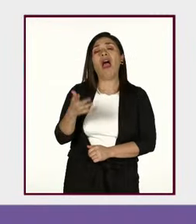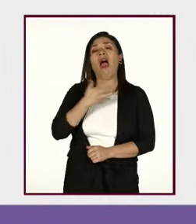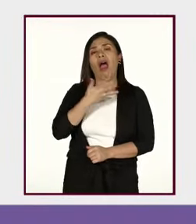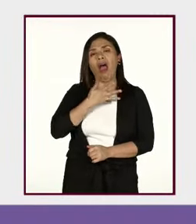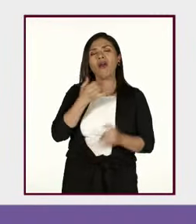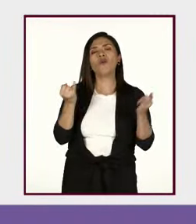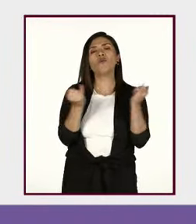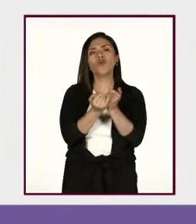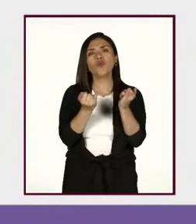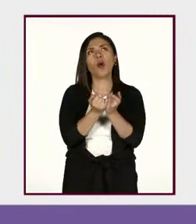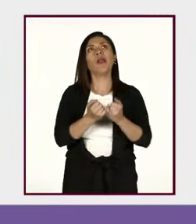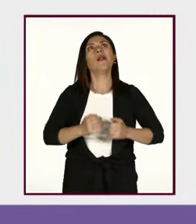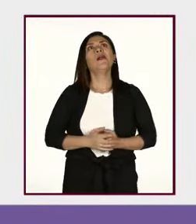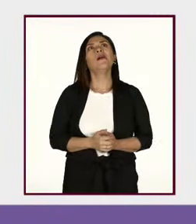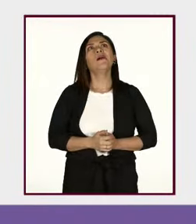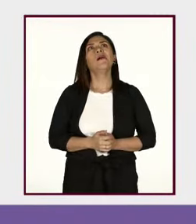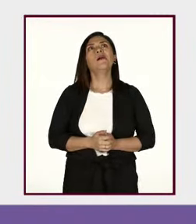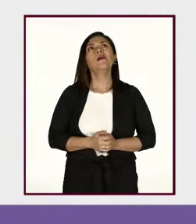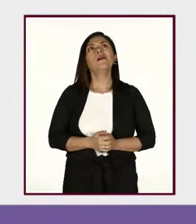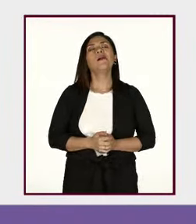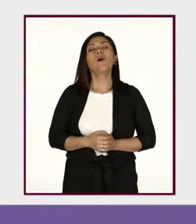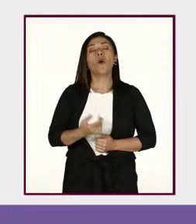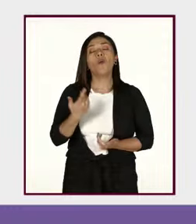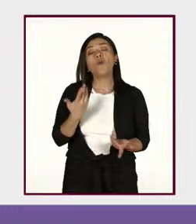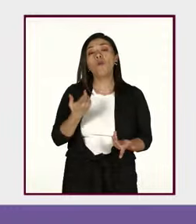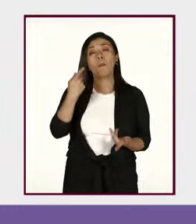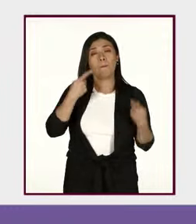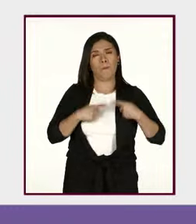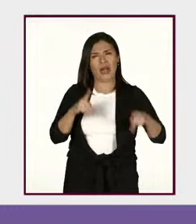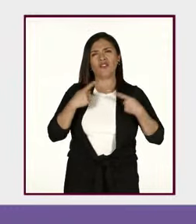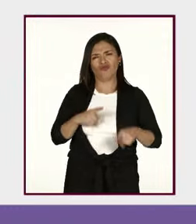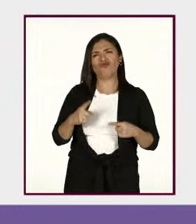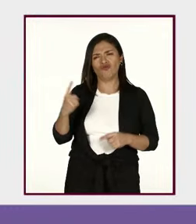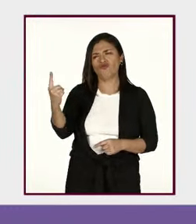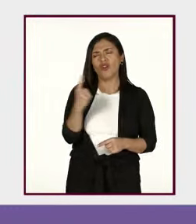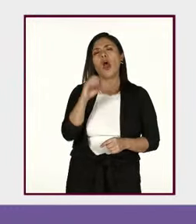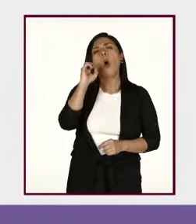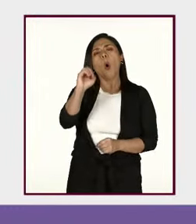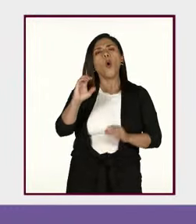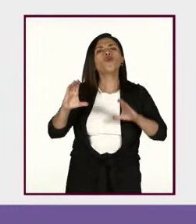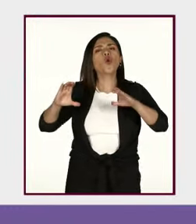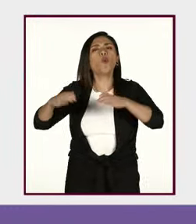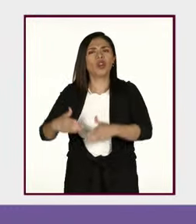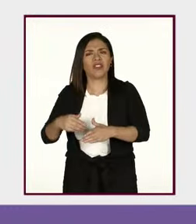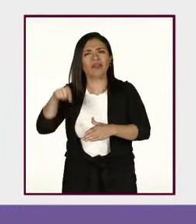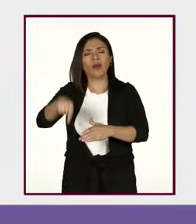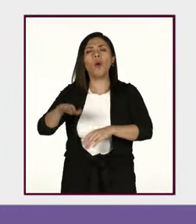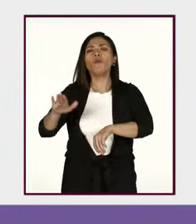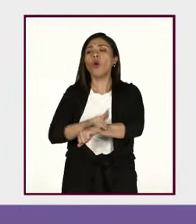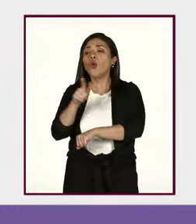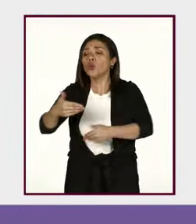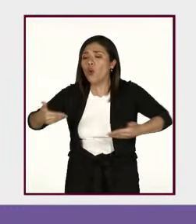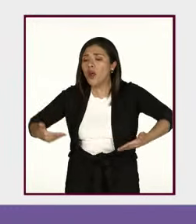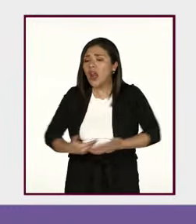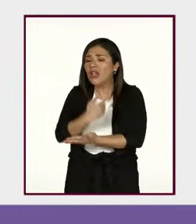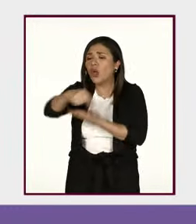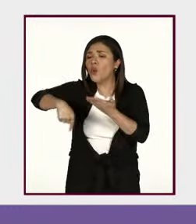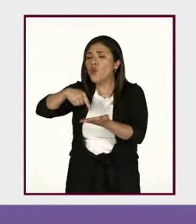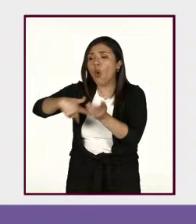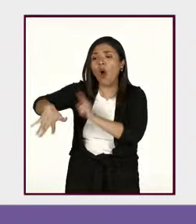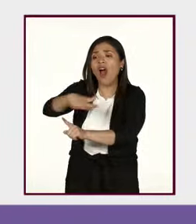experimenta una persona o una comunidad debido al lugar en el que nació,